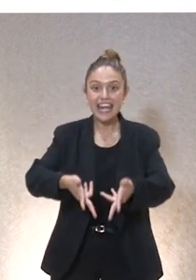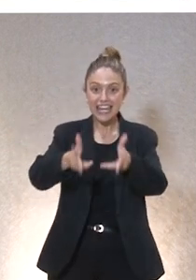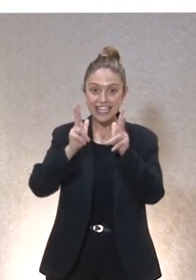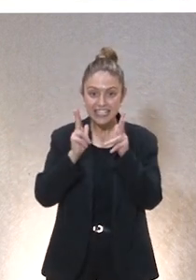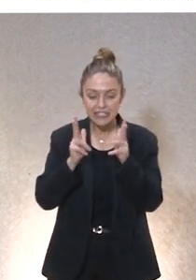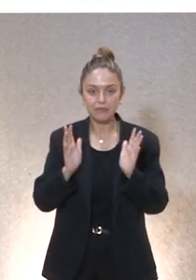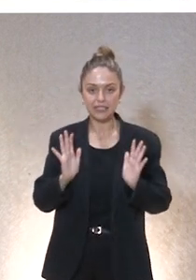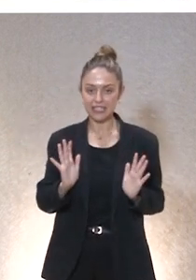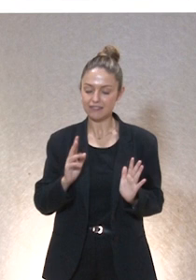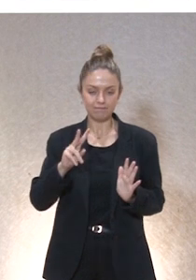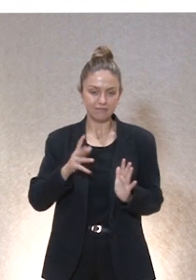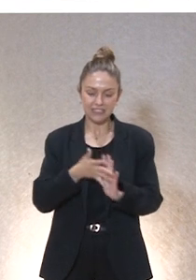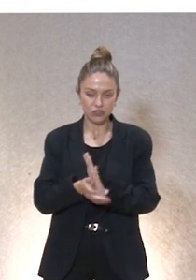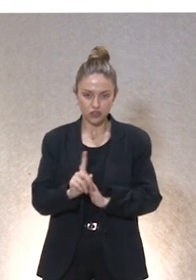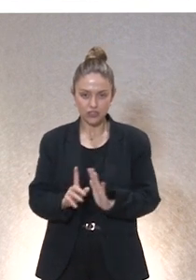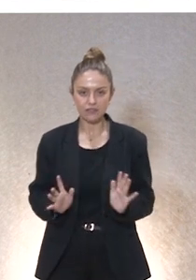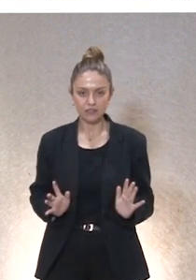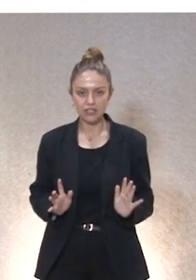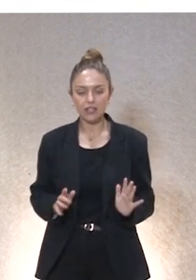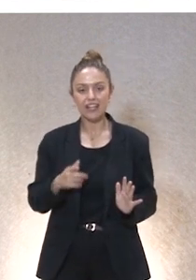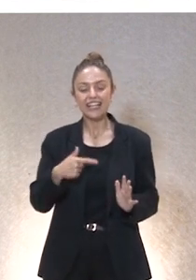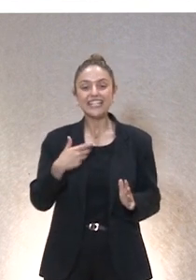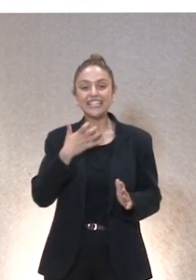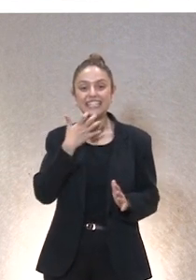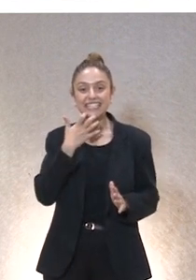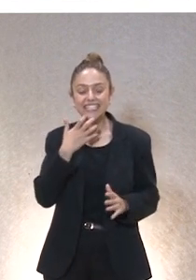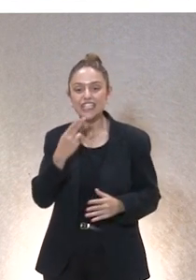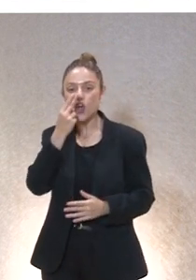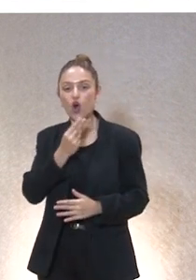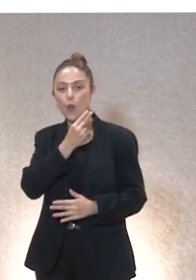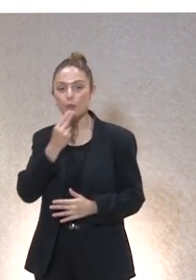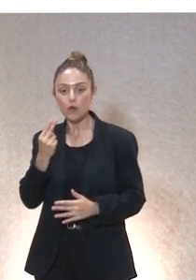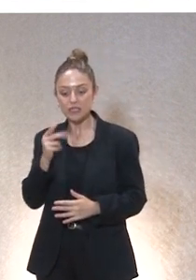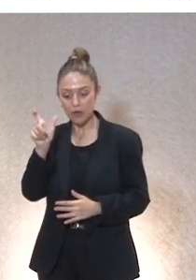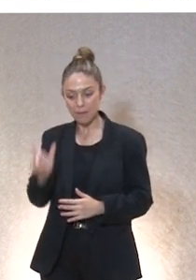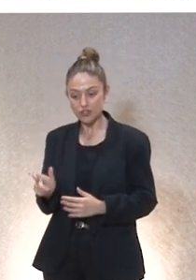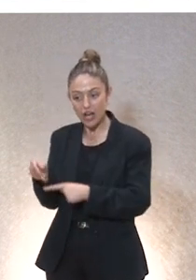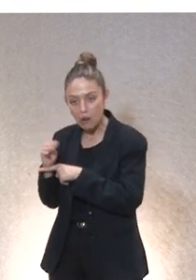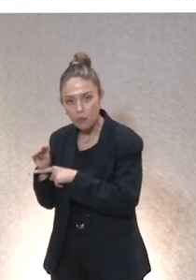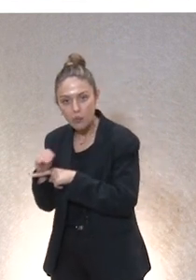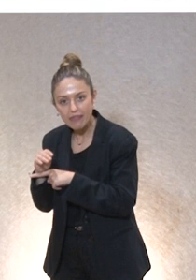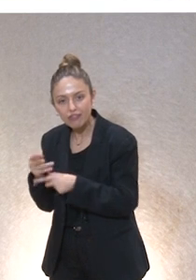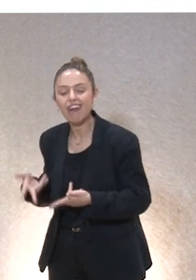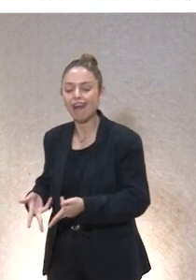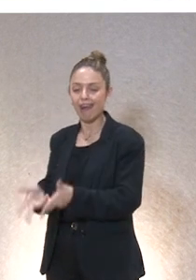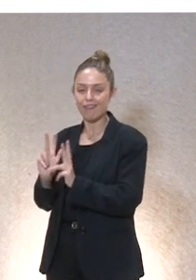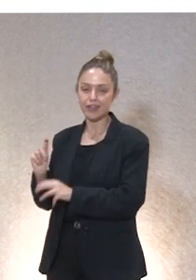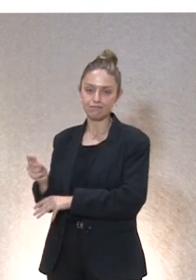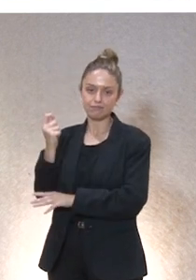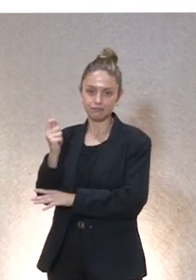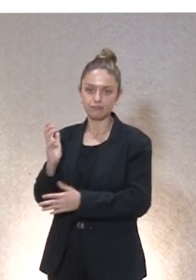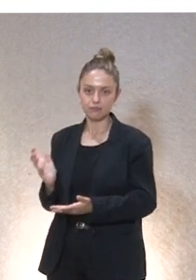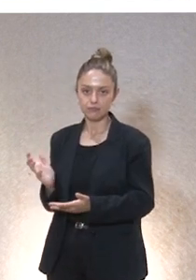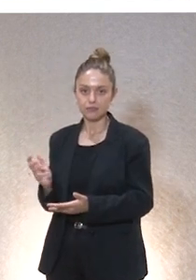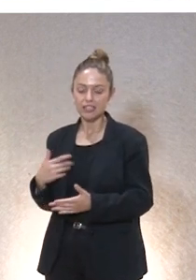personas a las que cuida uno es mucho más libre cuando se compromete con aquellas personas a las que está cuidando por lo tanto uno no está